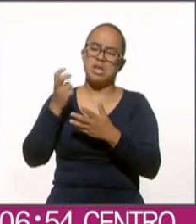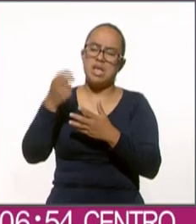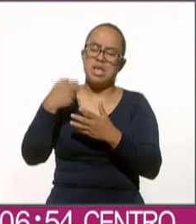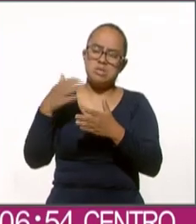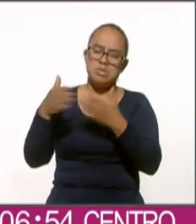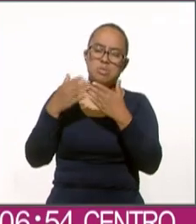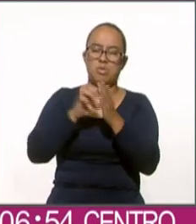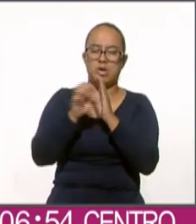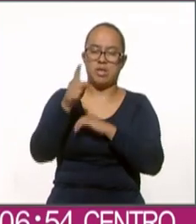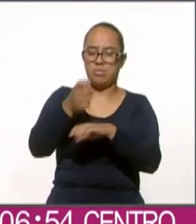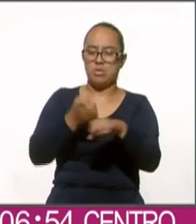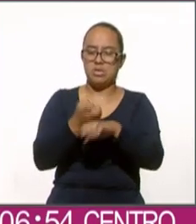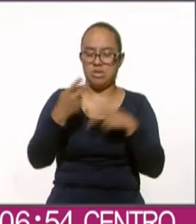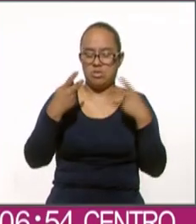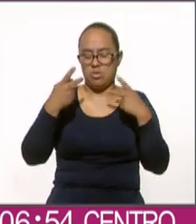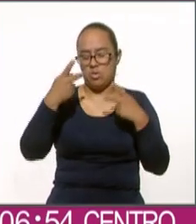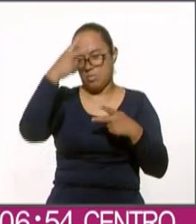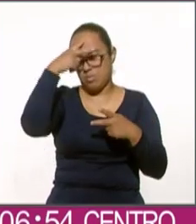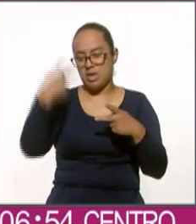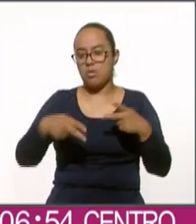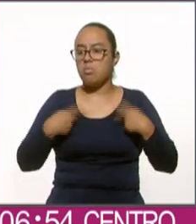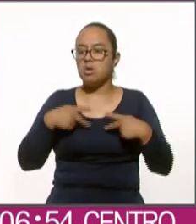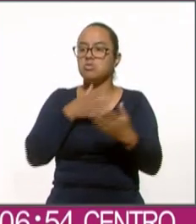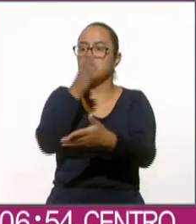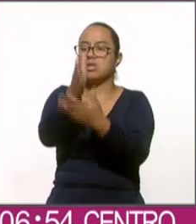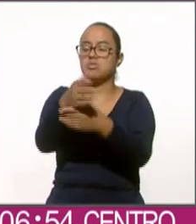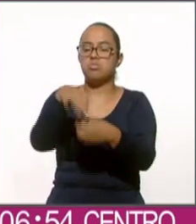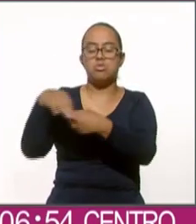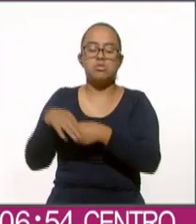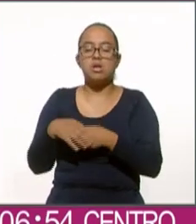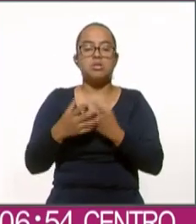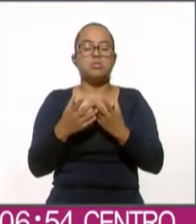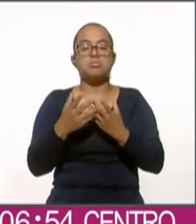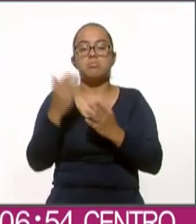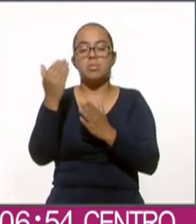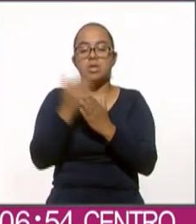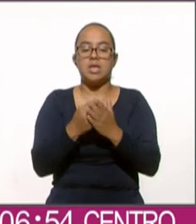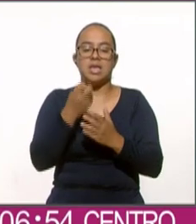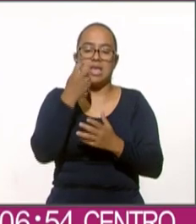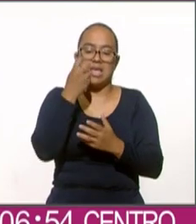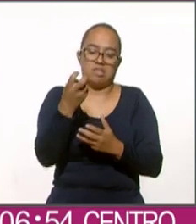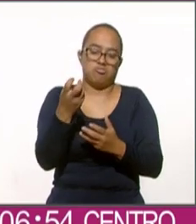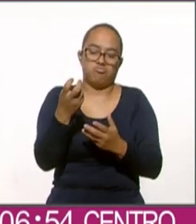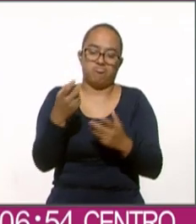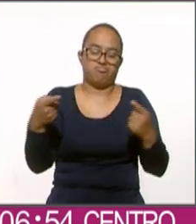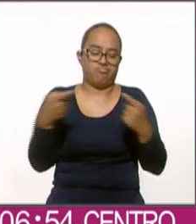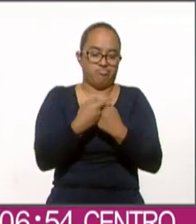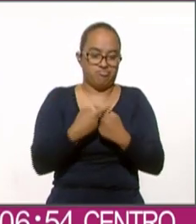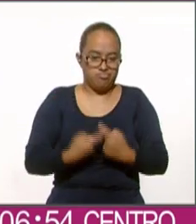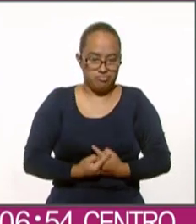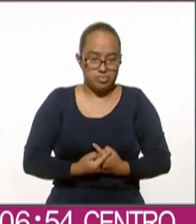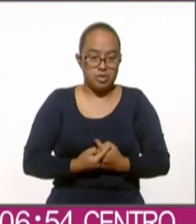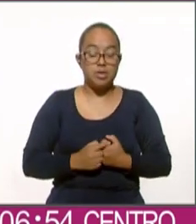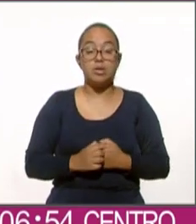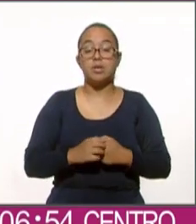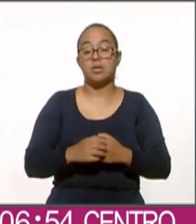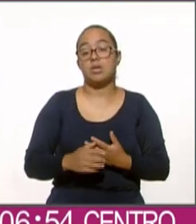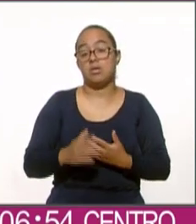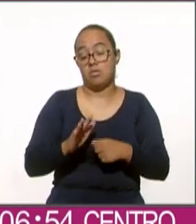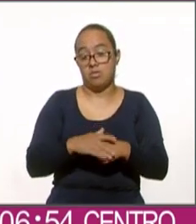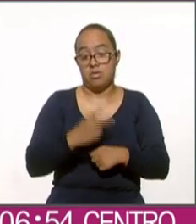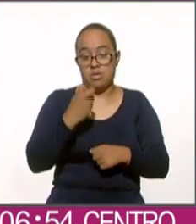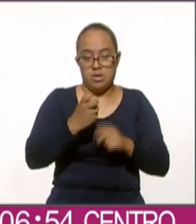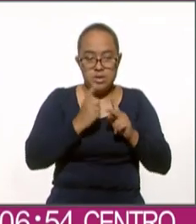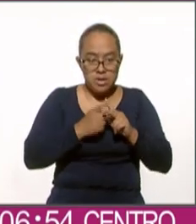como pasó en el Estado de México pues difiere el resultado de la preelectoral de lo que termina pasando en la elección en esta ocasión como todas las